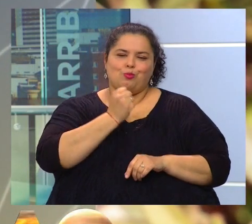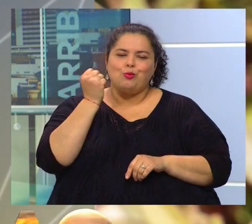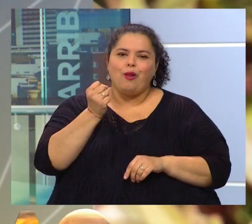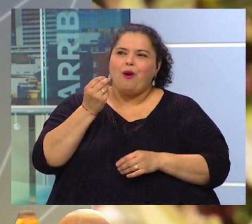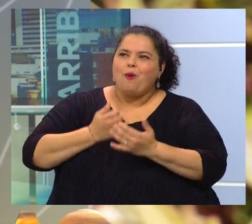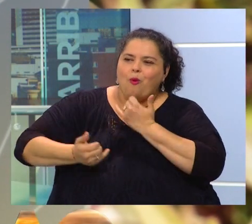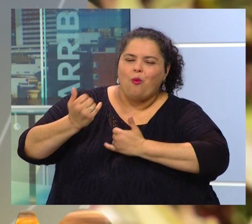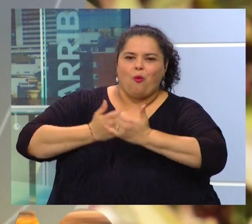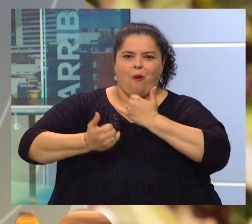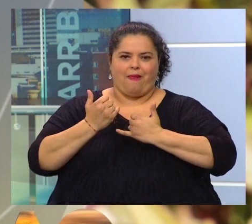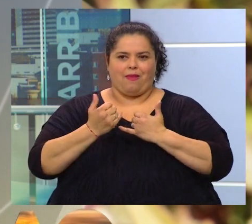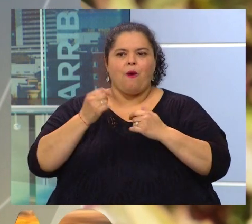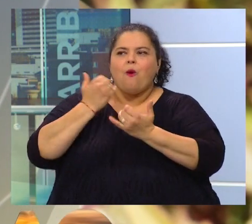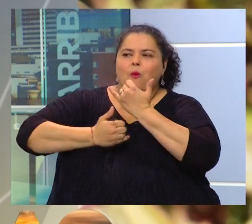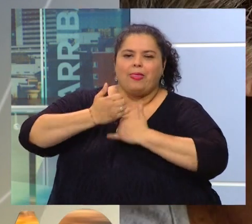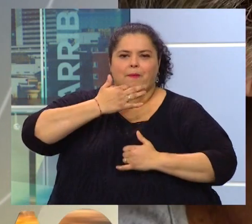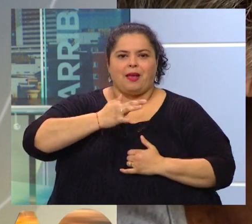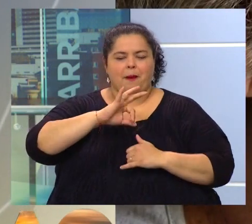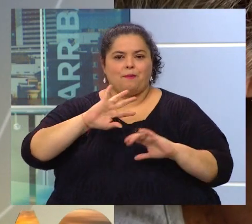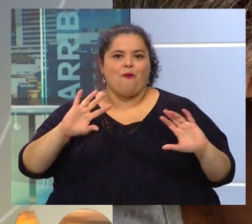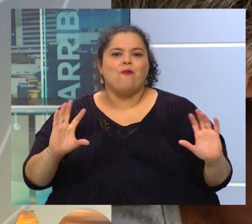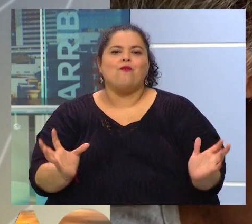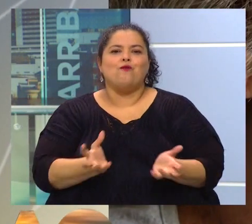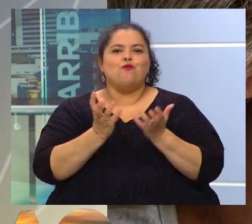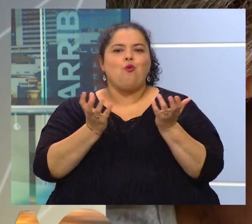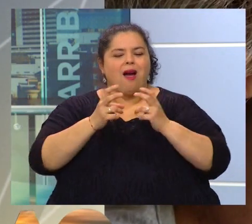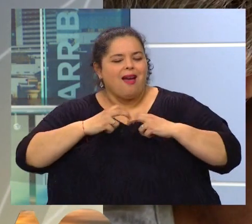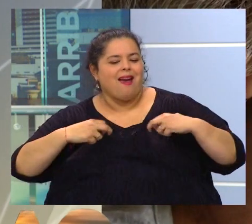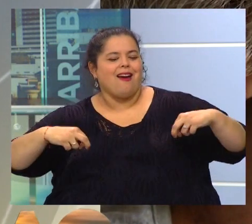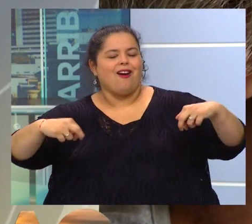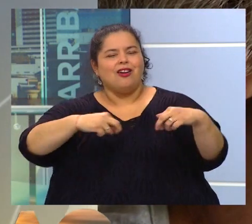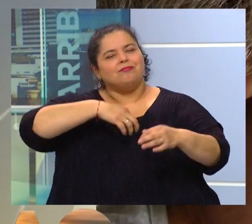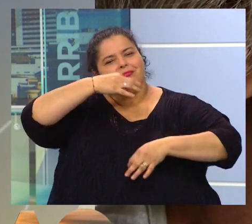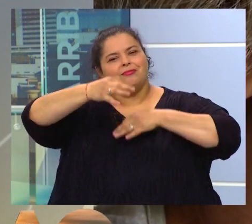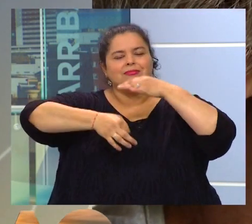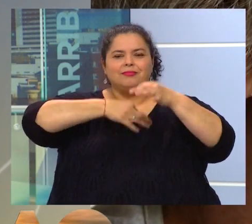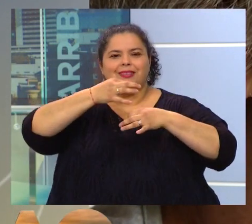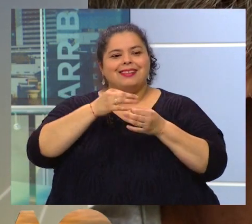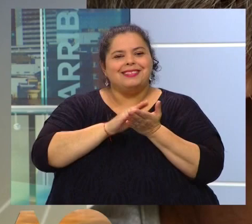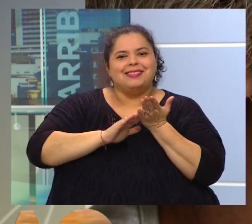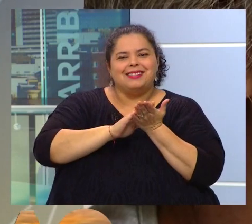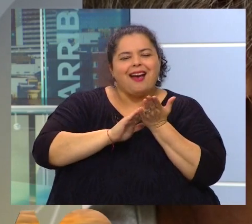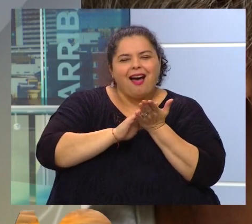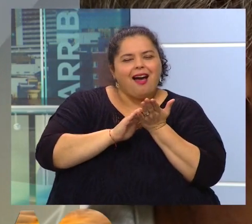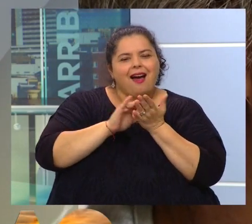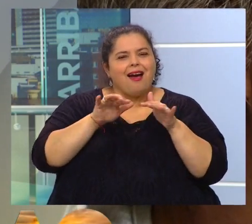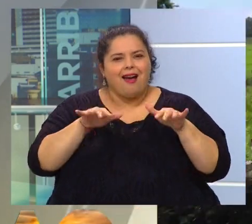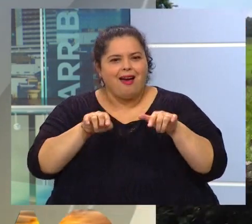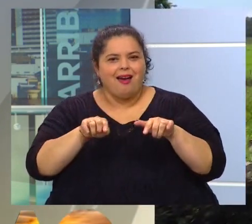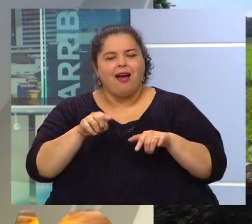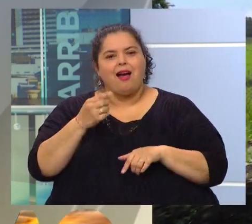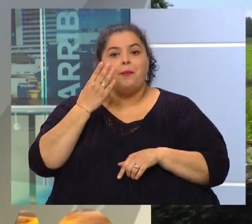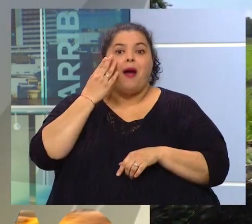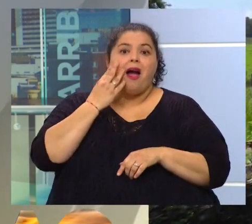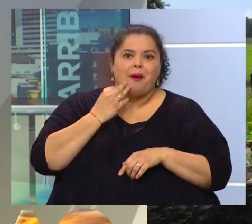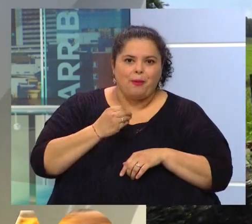alrededor del fuego, del cuento que te sana, del abuelo que te mima, que te abraza, ¿no? No digo que todos